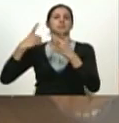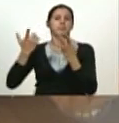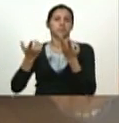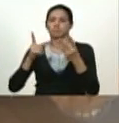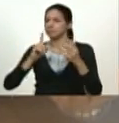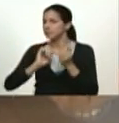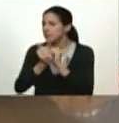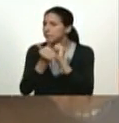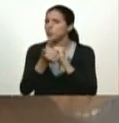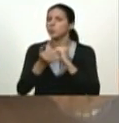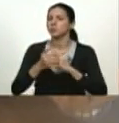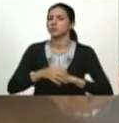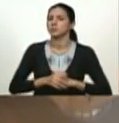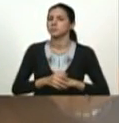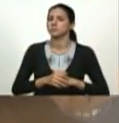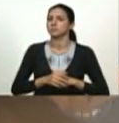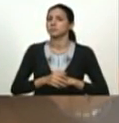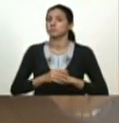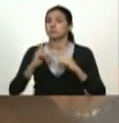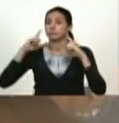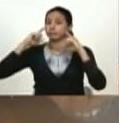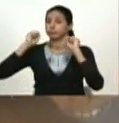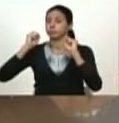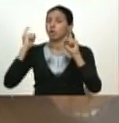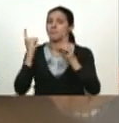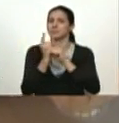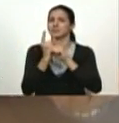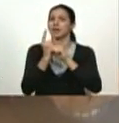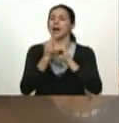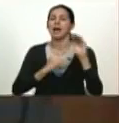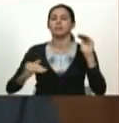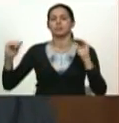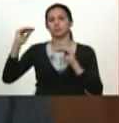alto nivel competitivo como que lo llaman